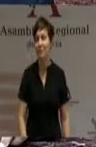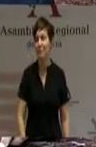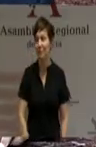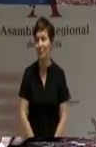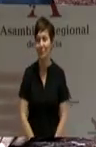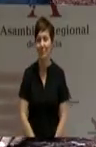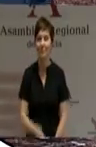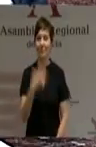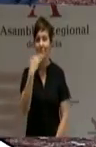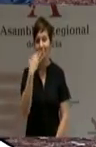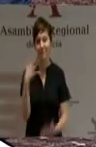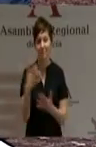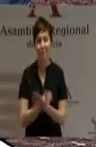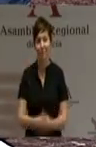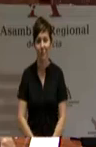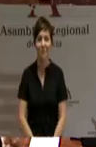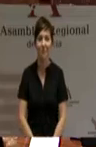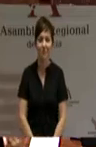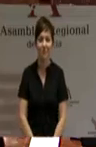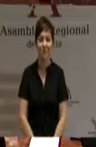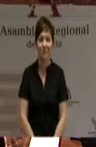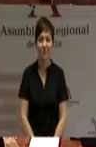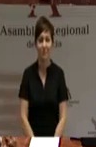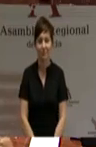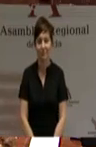Sí. Sí. Sí.